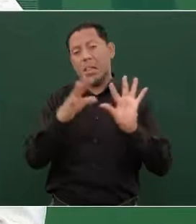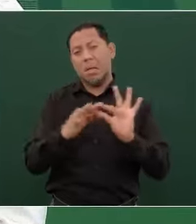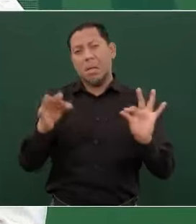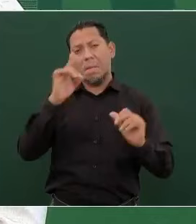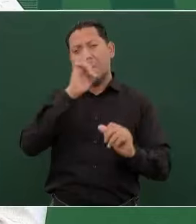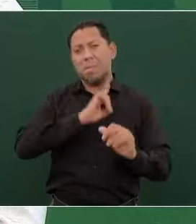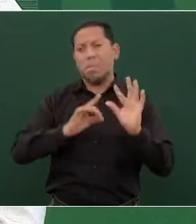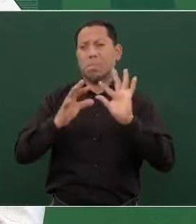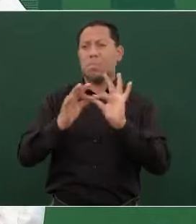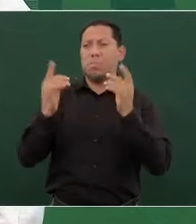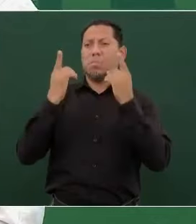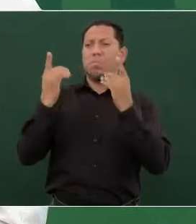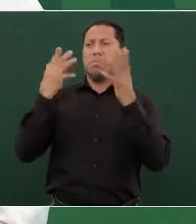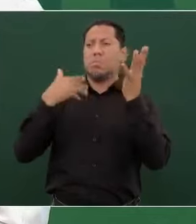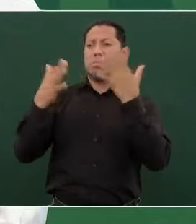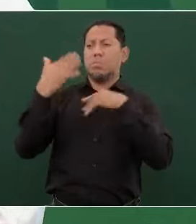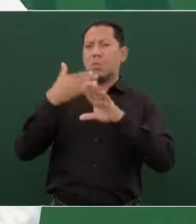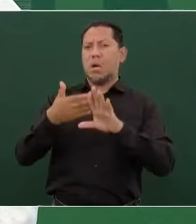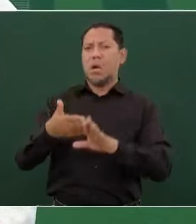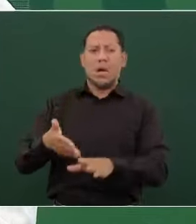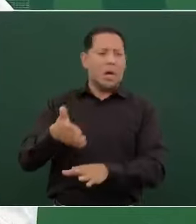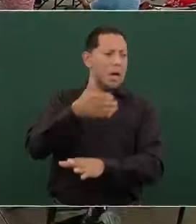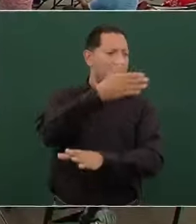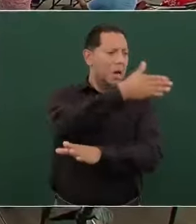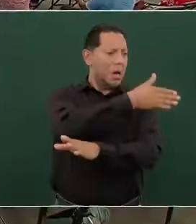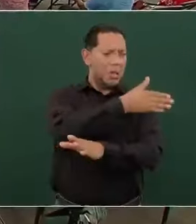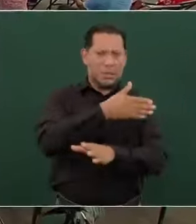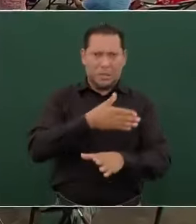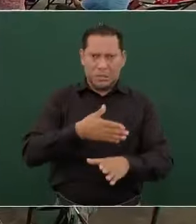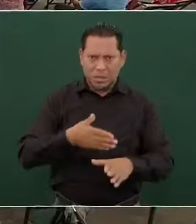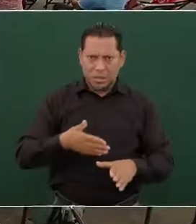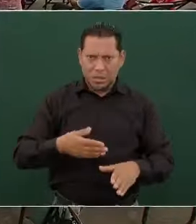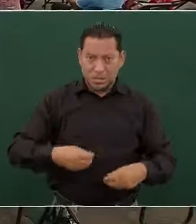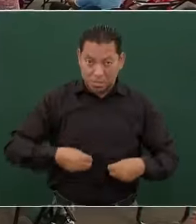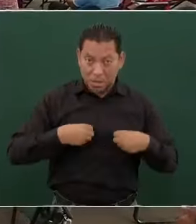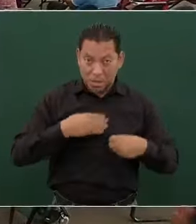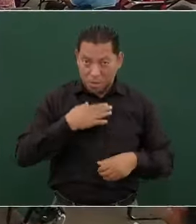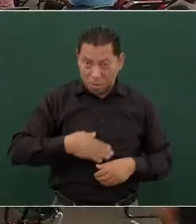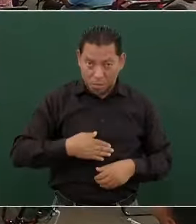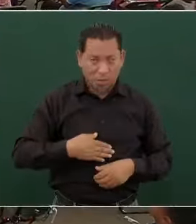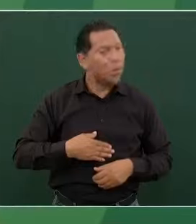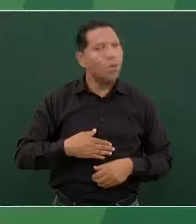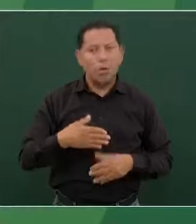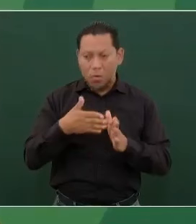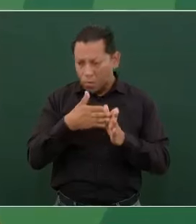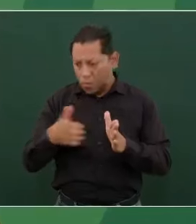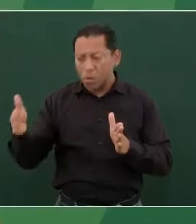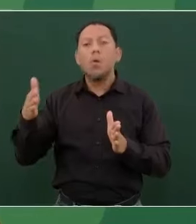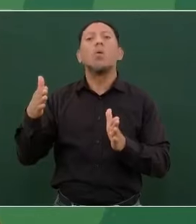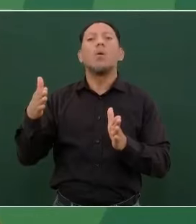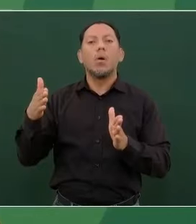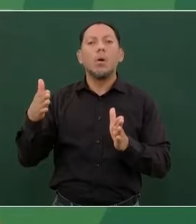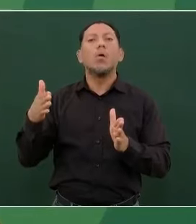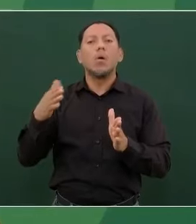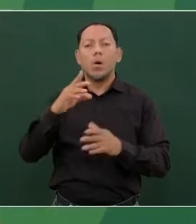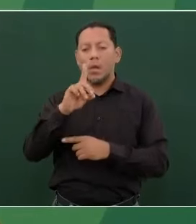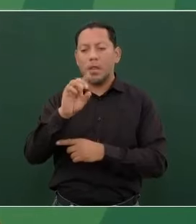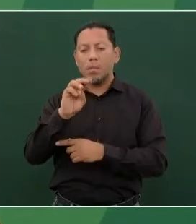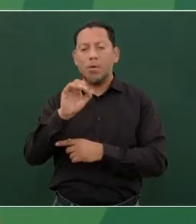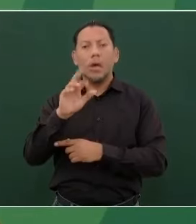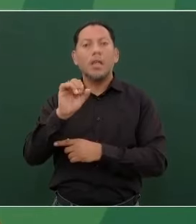mentiroso de que vivíamos en una democracia. La democracia es el gobierno del pueblo, para el pueblo,